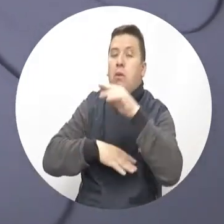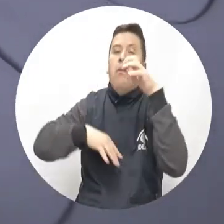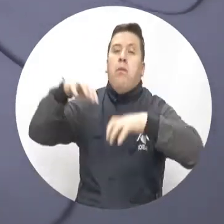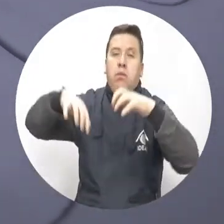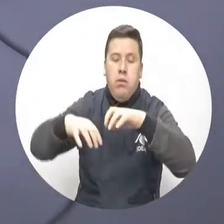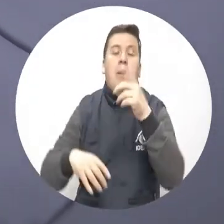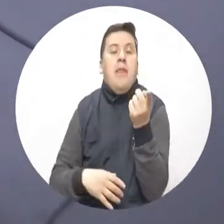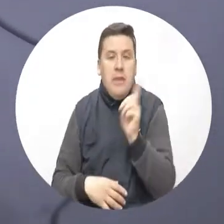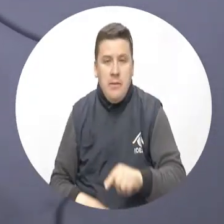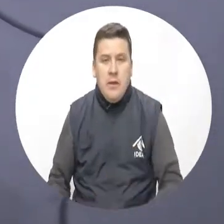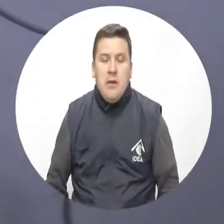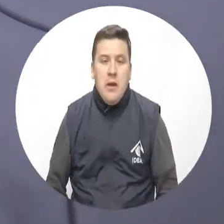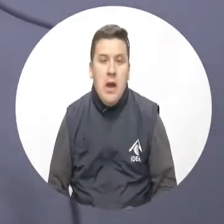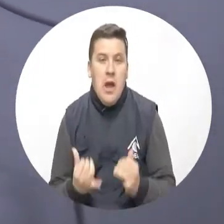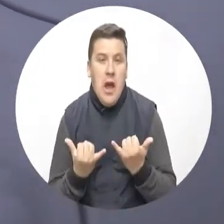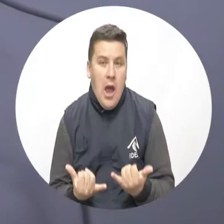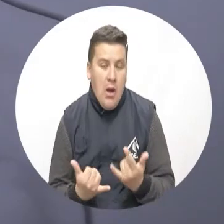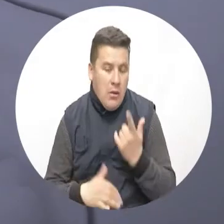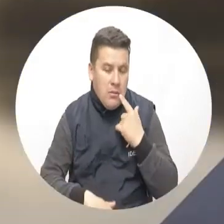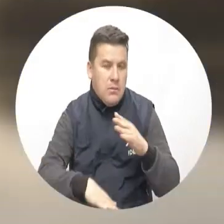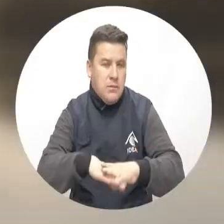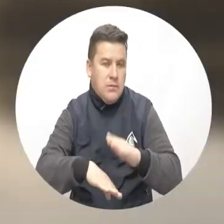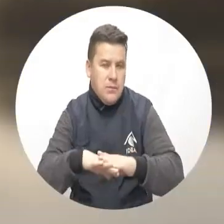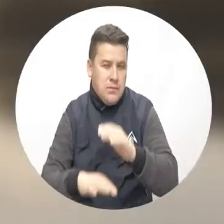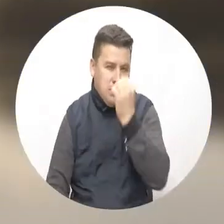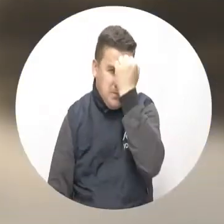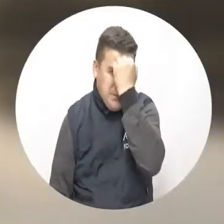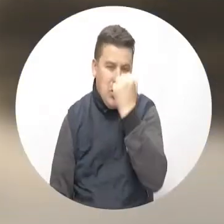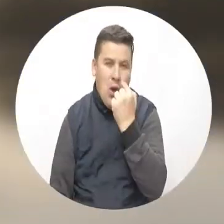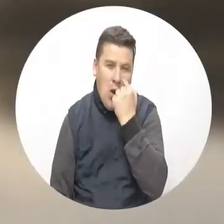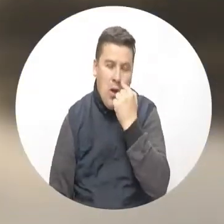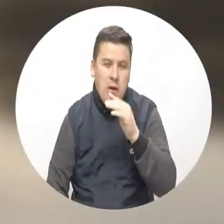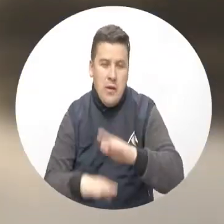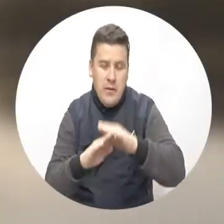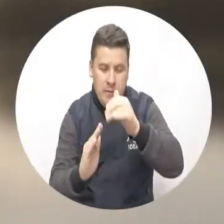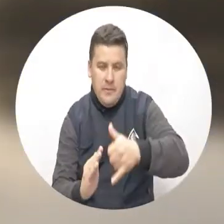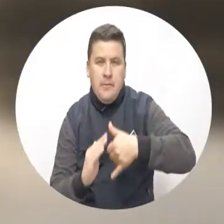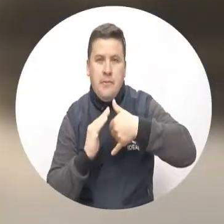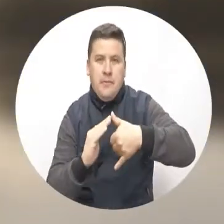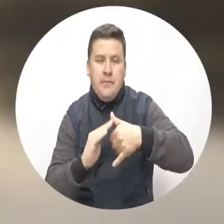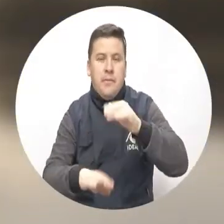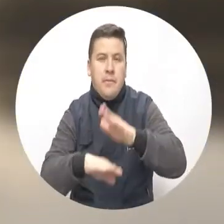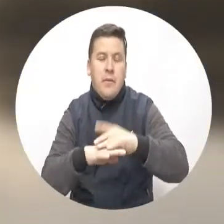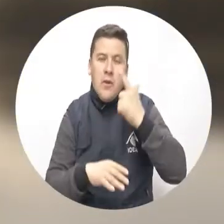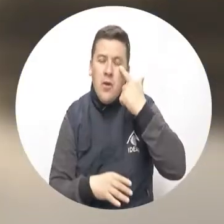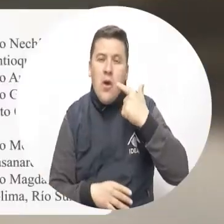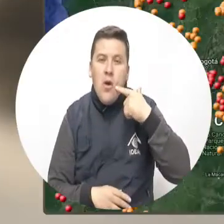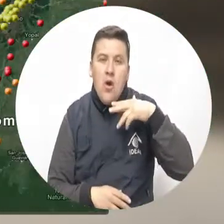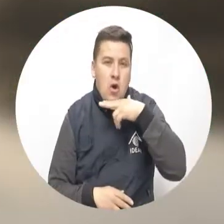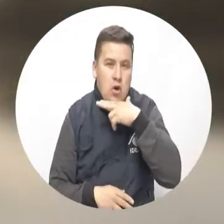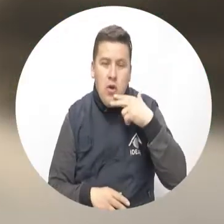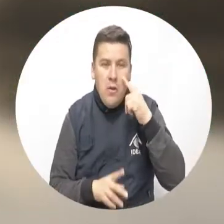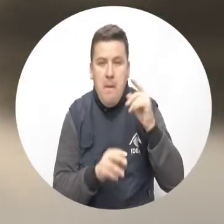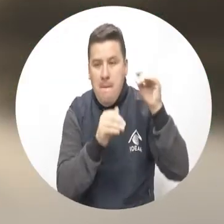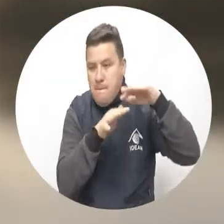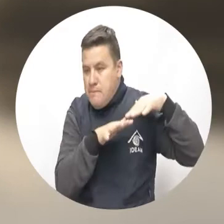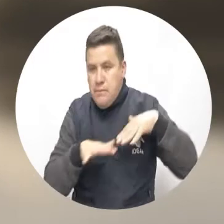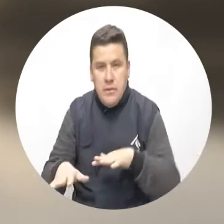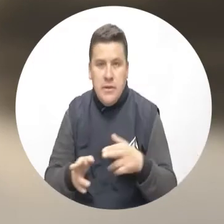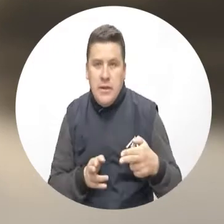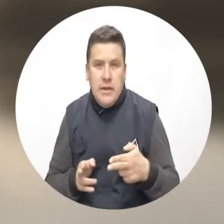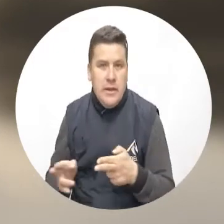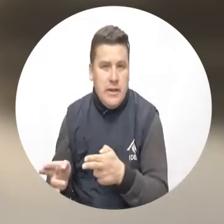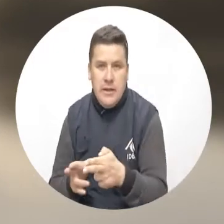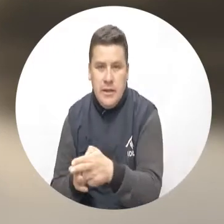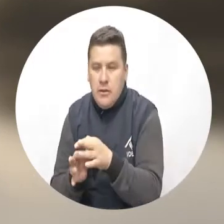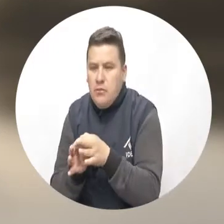lloviznará y ahora mucha atención a las principales alertas del IDEAM alerta roja por desbordamientos en